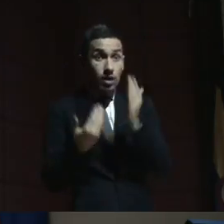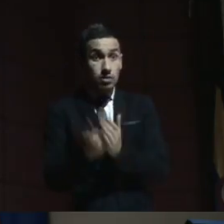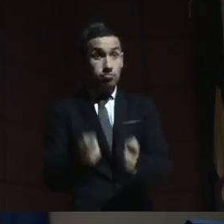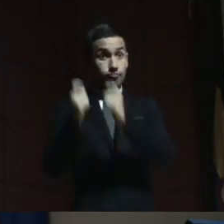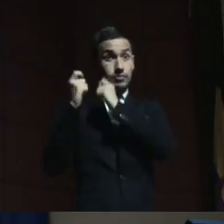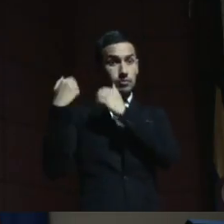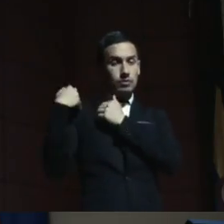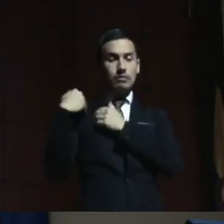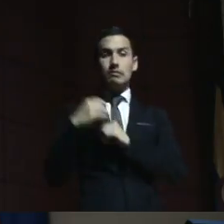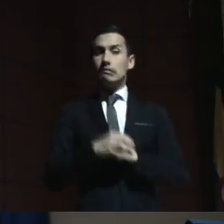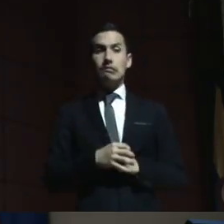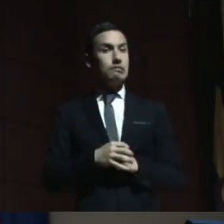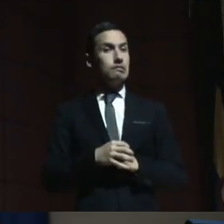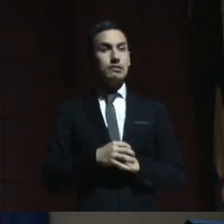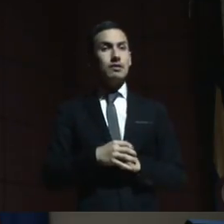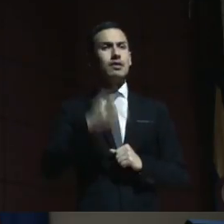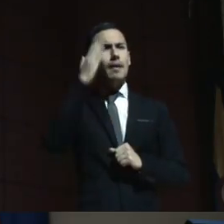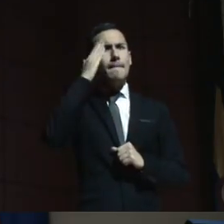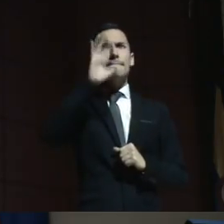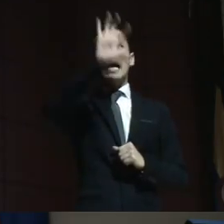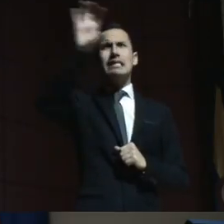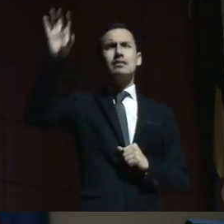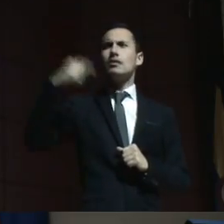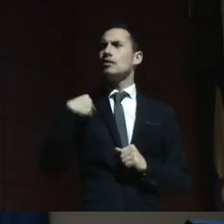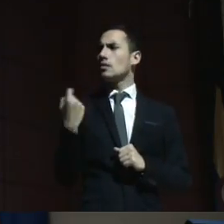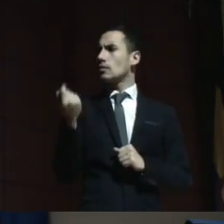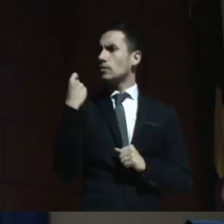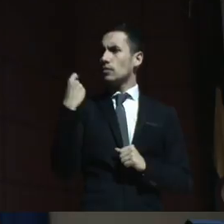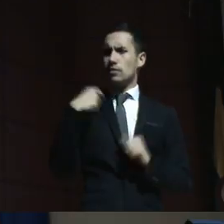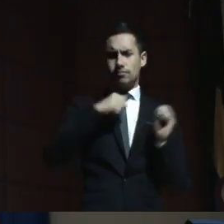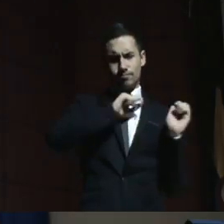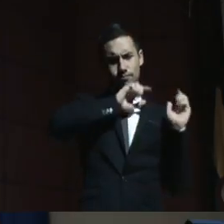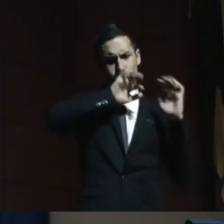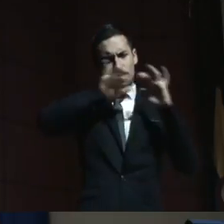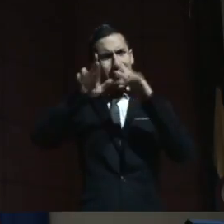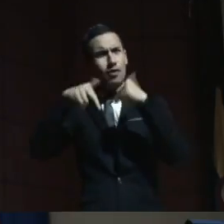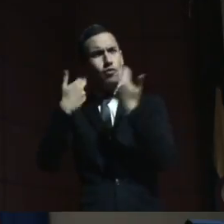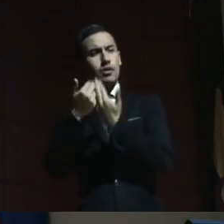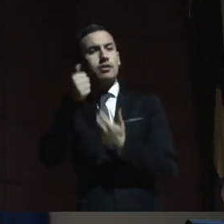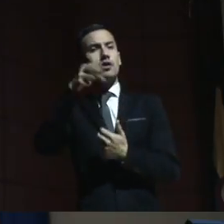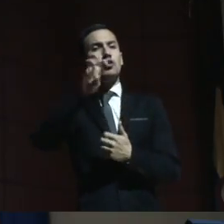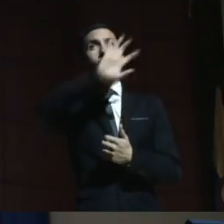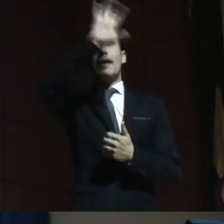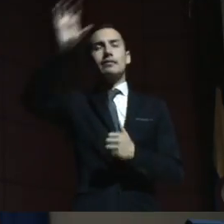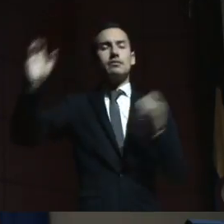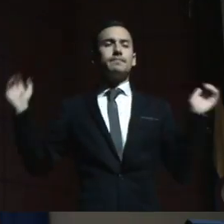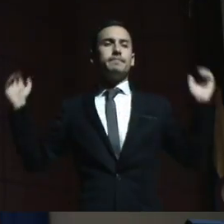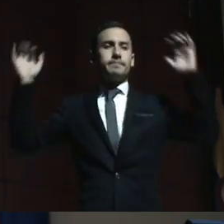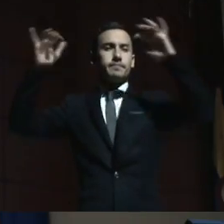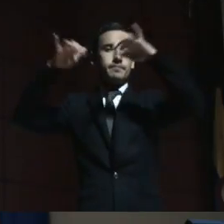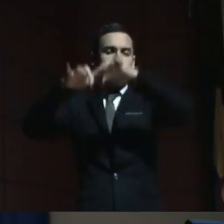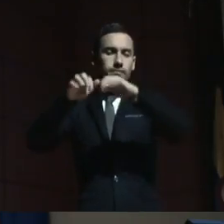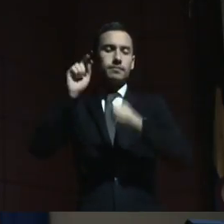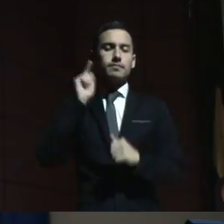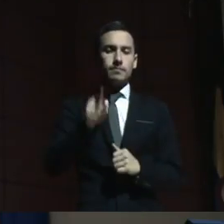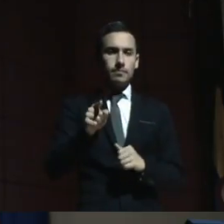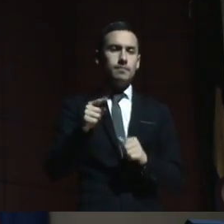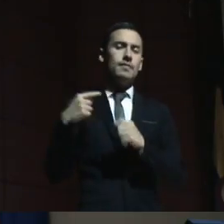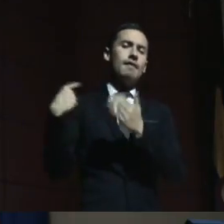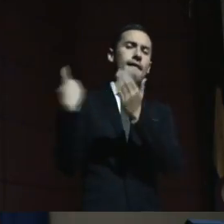muchos países, hace poco estuvimos en una reunión con 18 países en relación a este